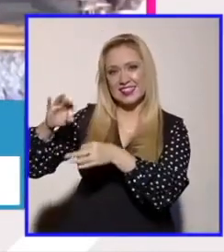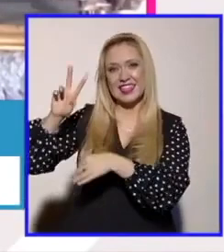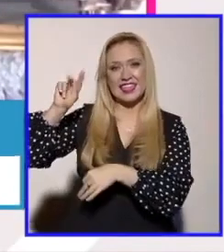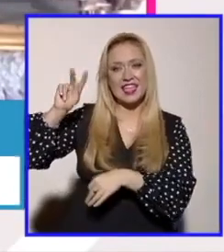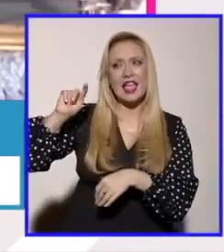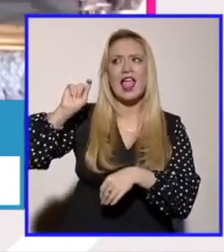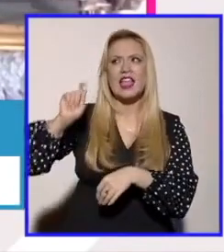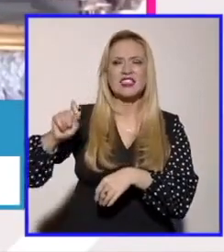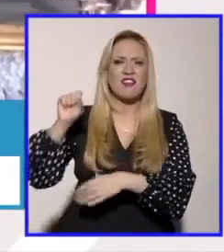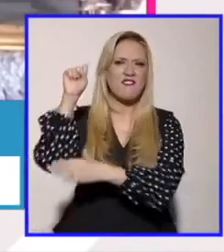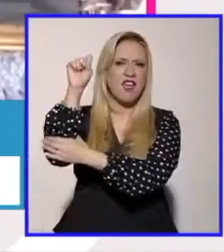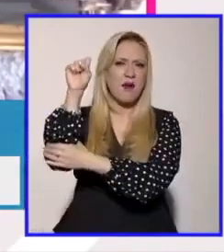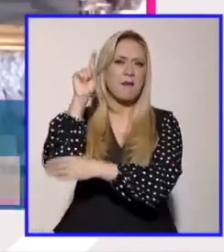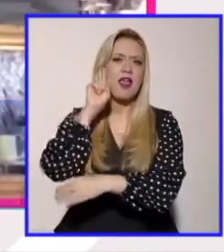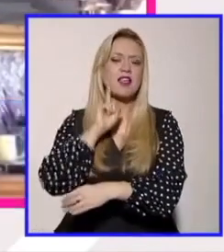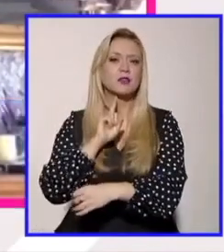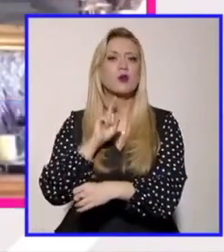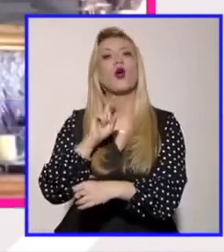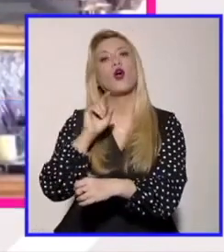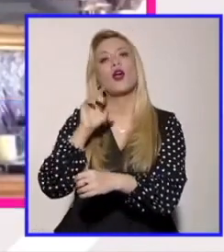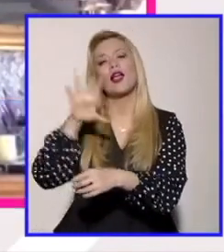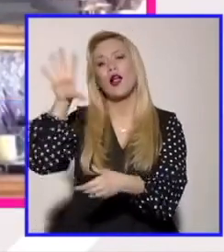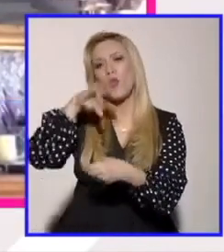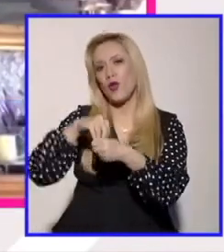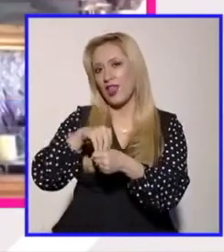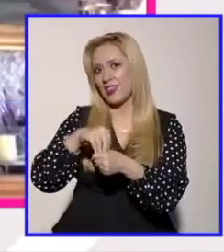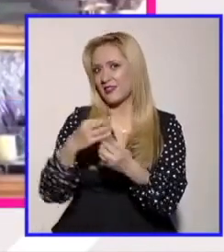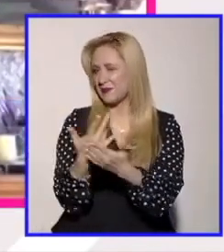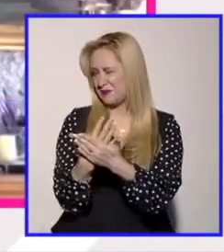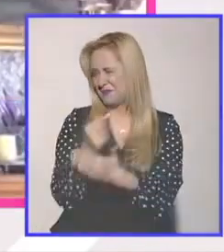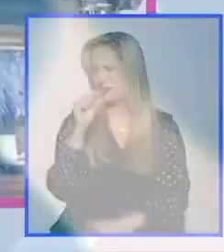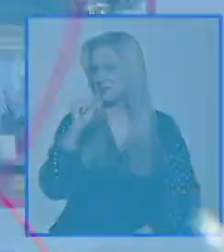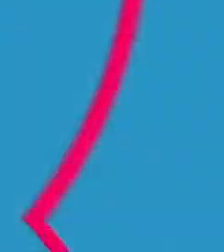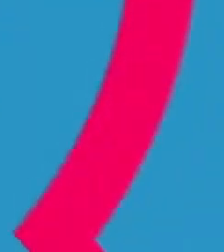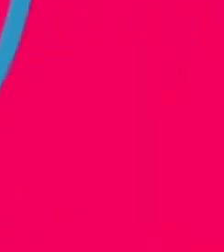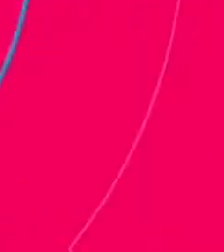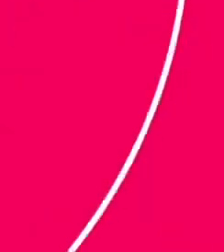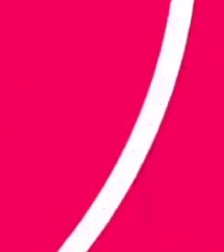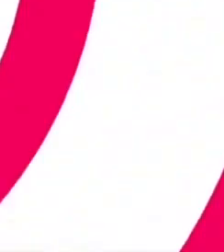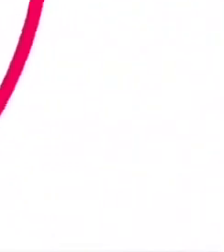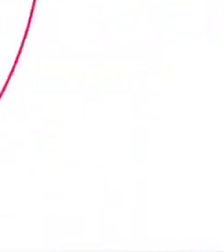feminismos incluyentes no le cambien ahorita regresamos